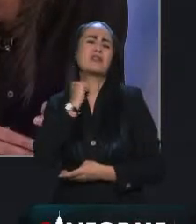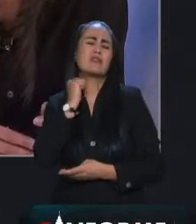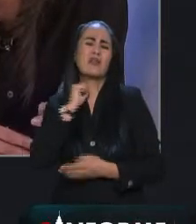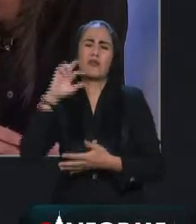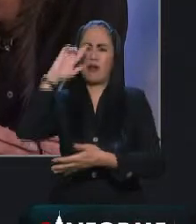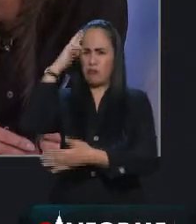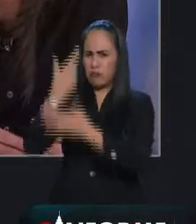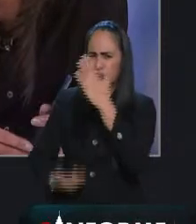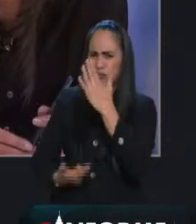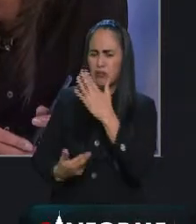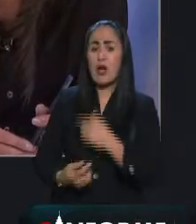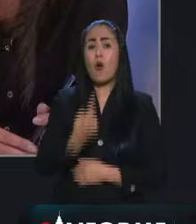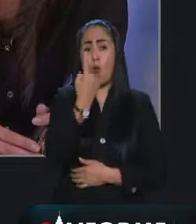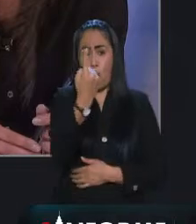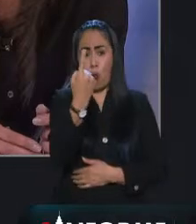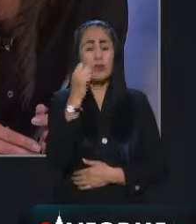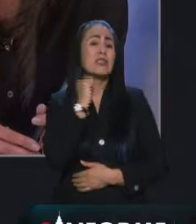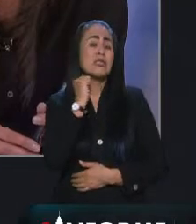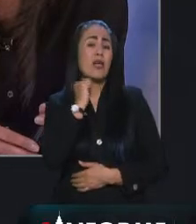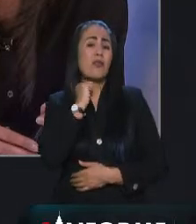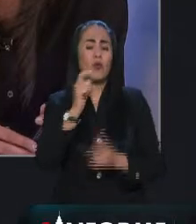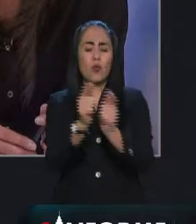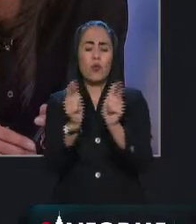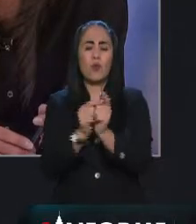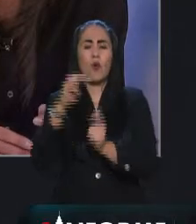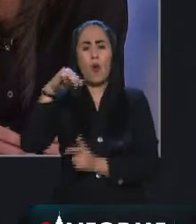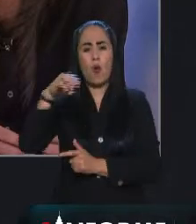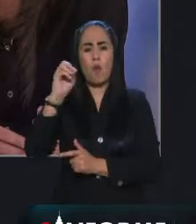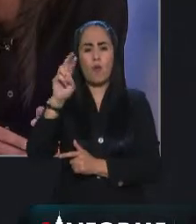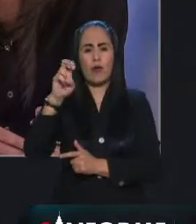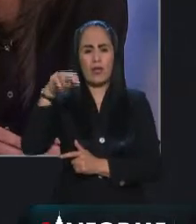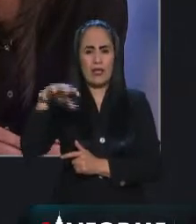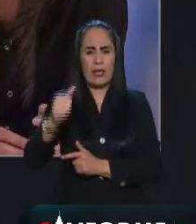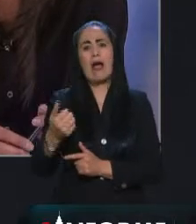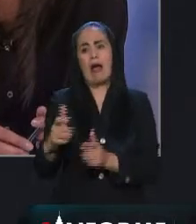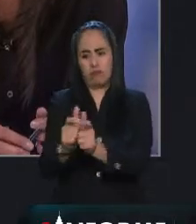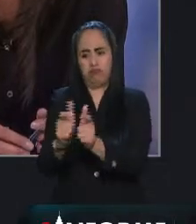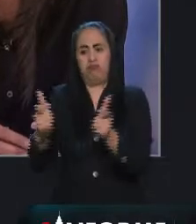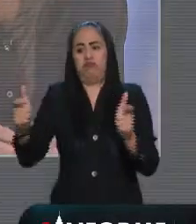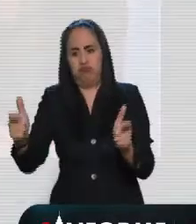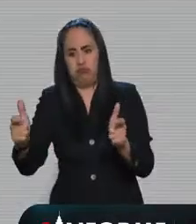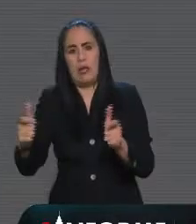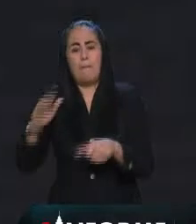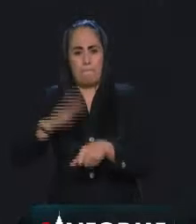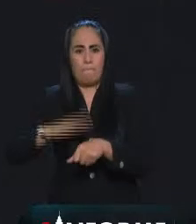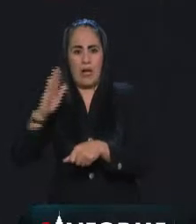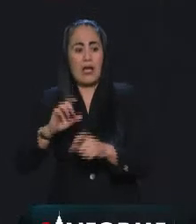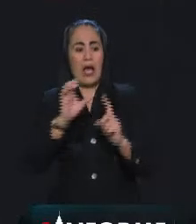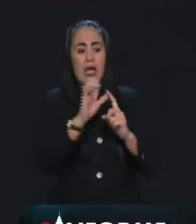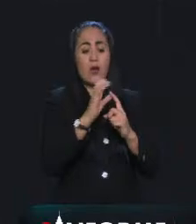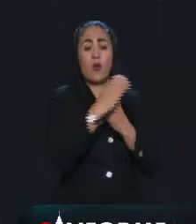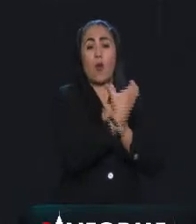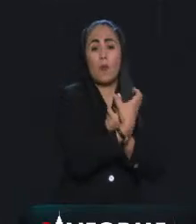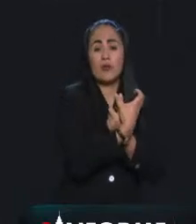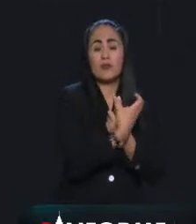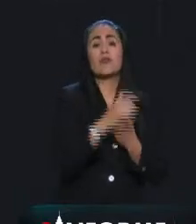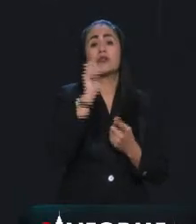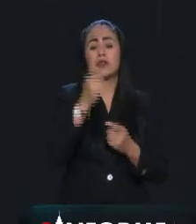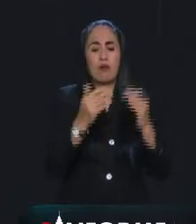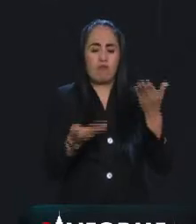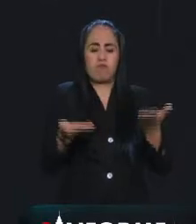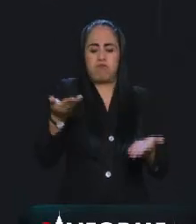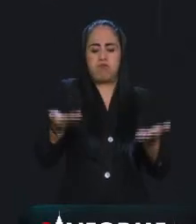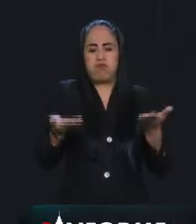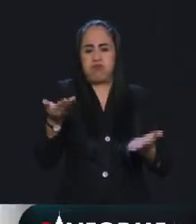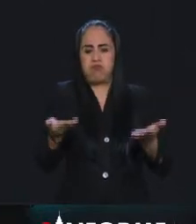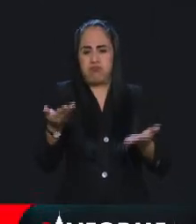senador que es de morena nada más cuando somos el grupo mayoritario y normalmente en estas comisiones se tiene que hacer una ponderación